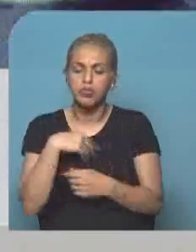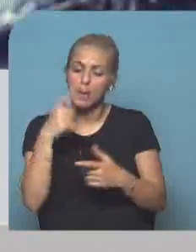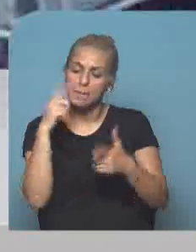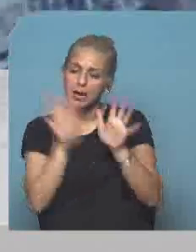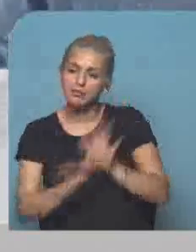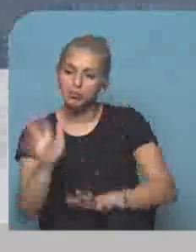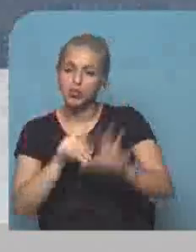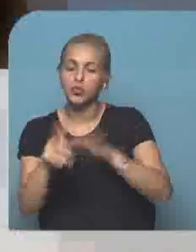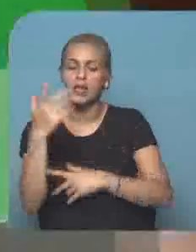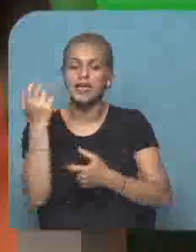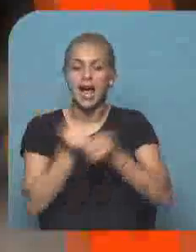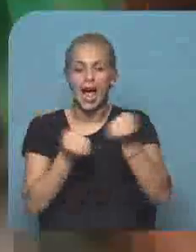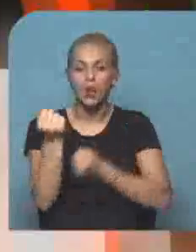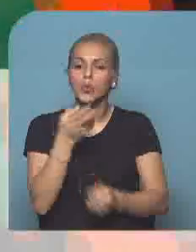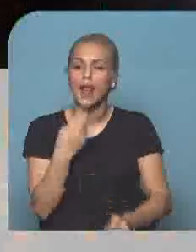eléctricos.